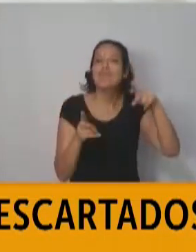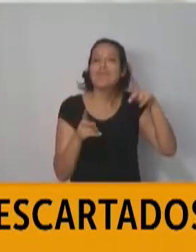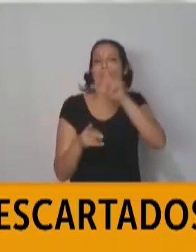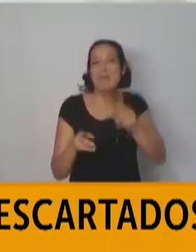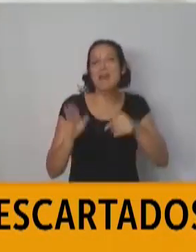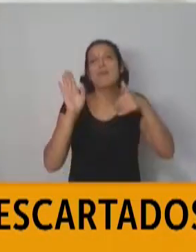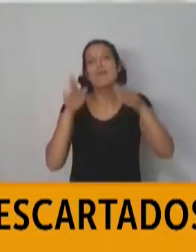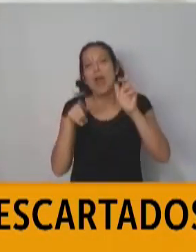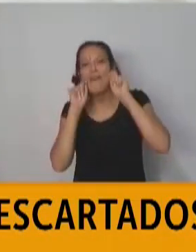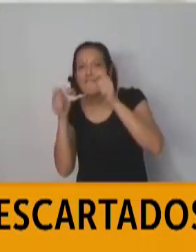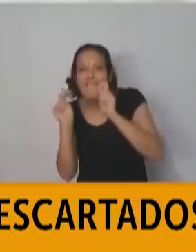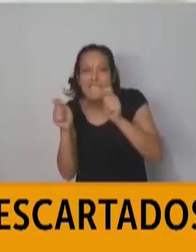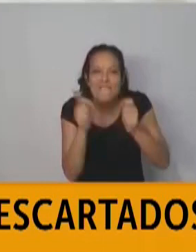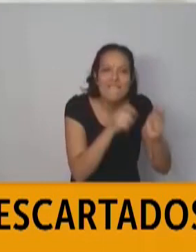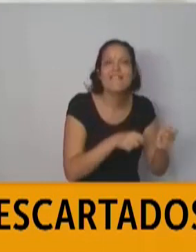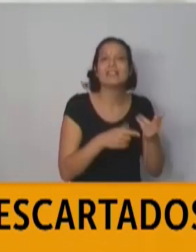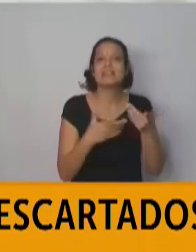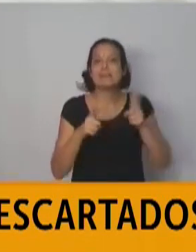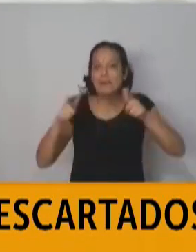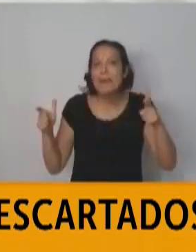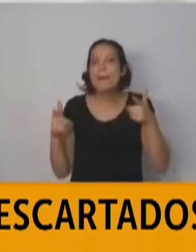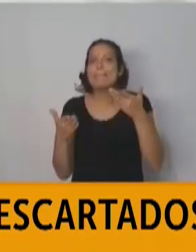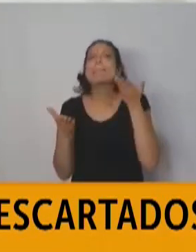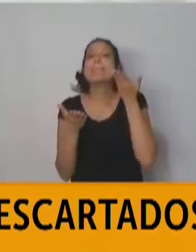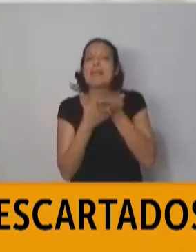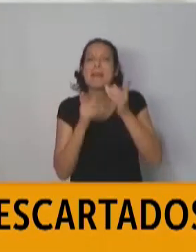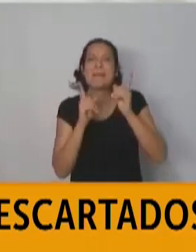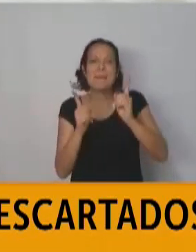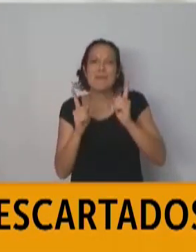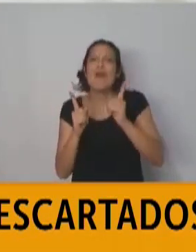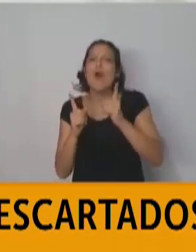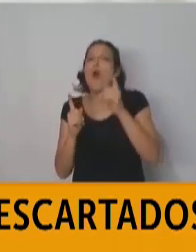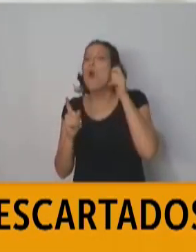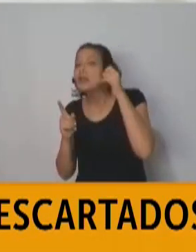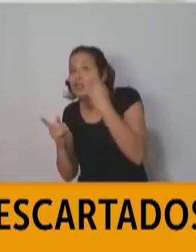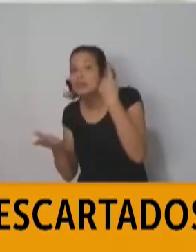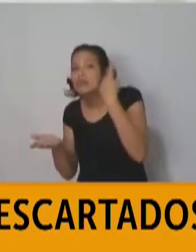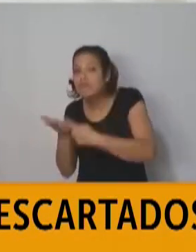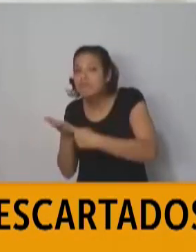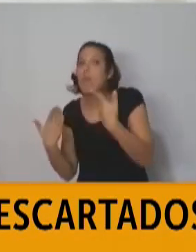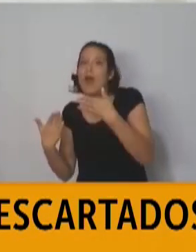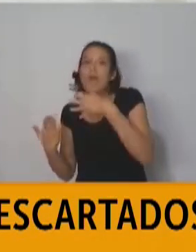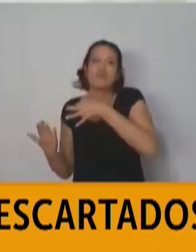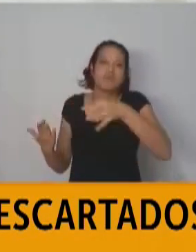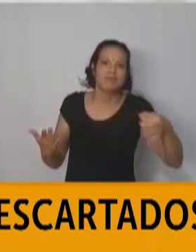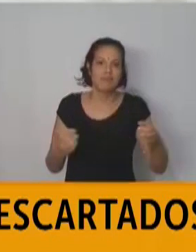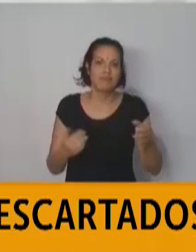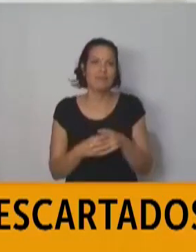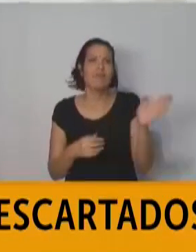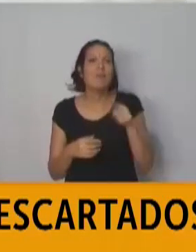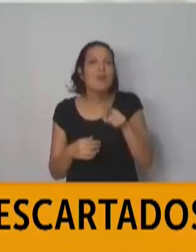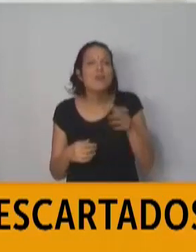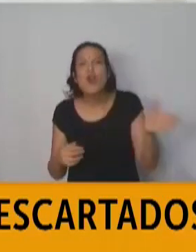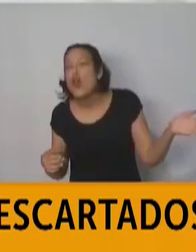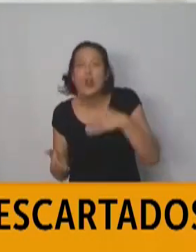más visibles, para pedirle medidas similares a las de Hualeguaychú. Pero eso no se hizo extensivo a todas las localidades